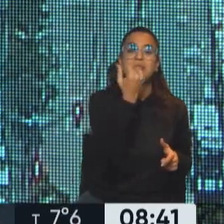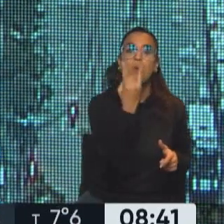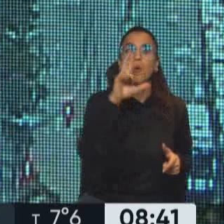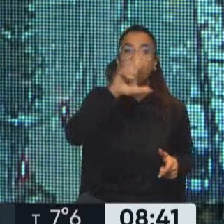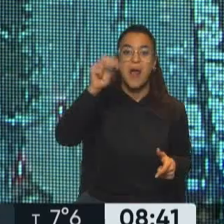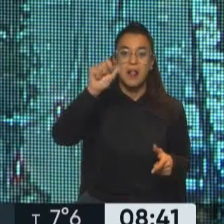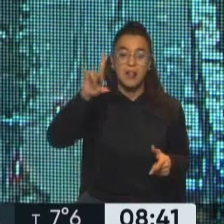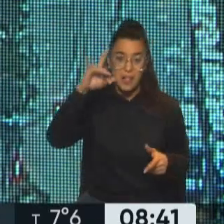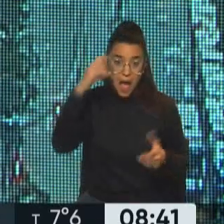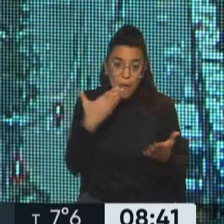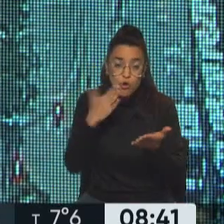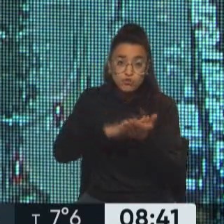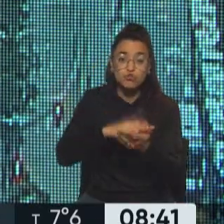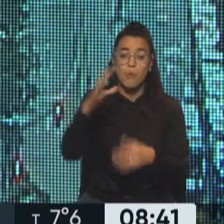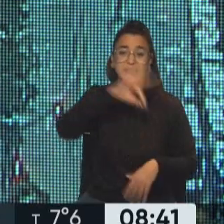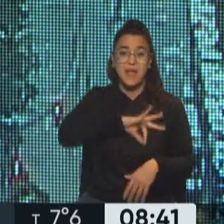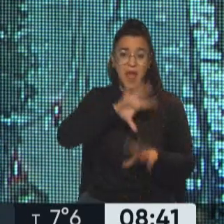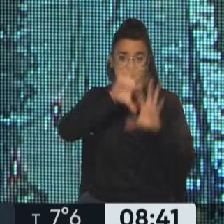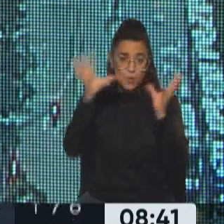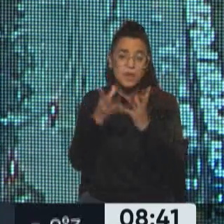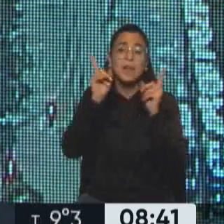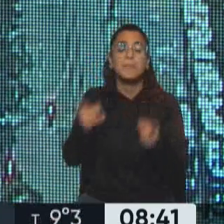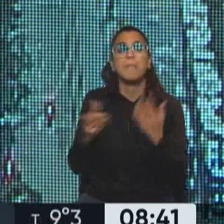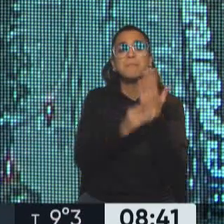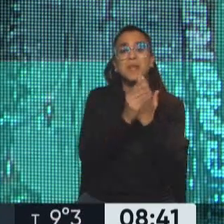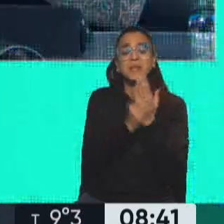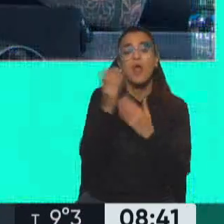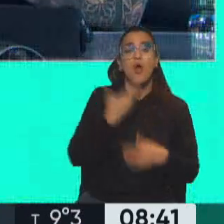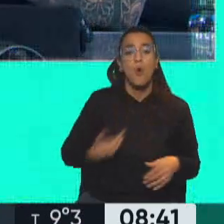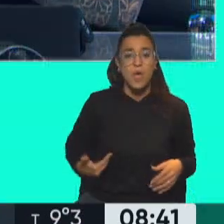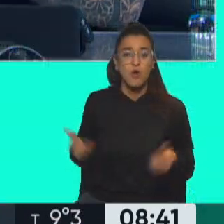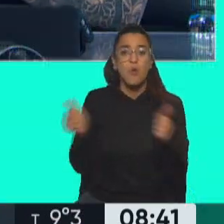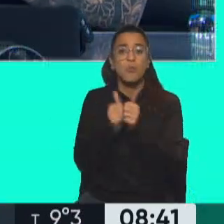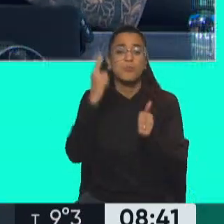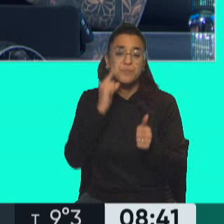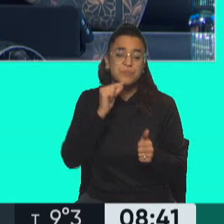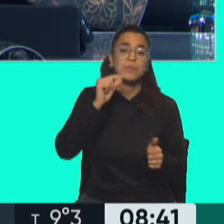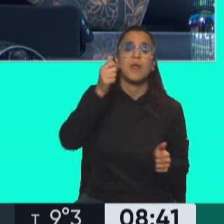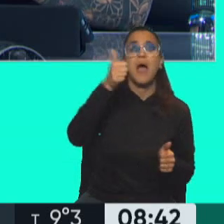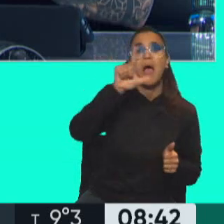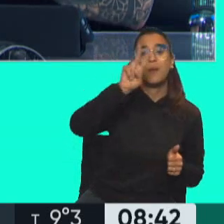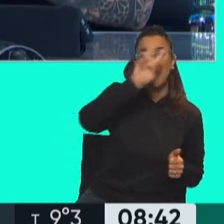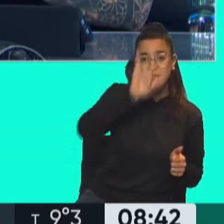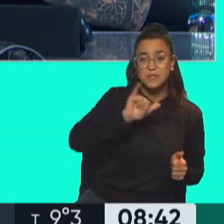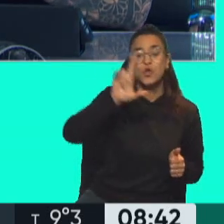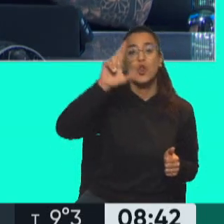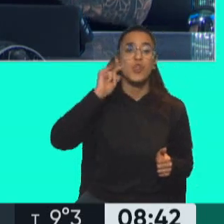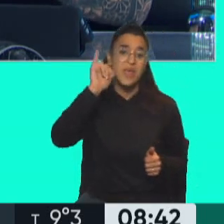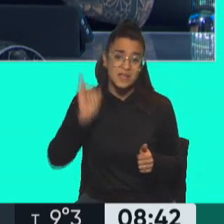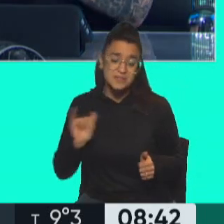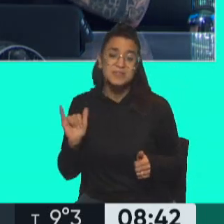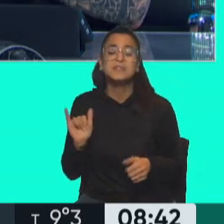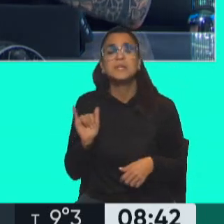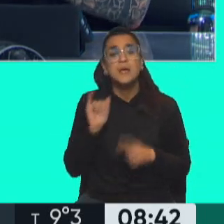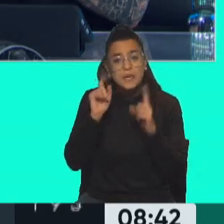puntualmente del salario único universal. También la ministra de Gobierno de Axel Kicillof, Cristina Álvarez Rodríguez. Y lo cierto es que